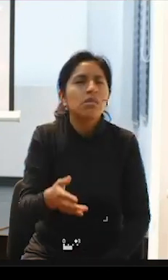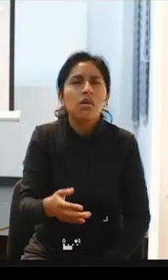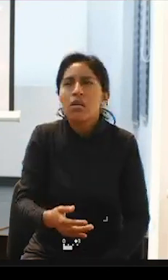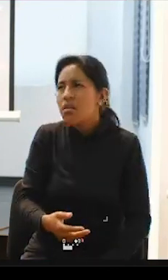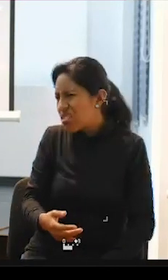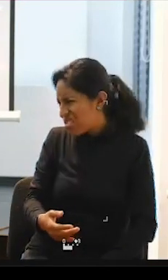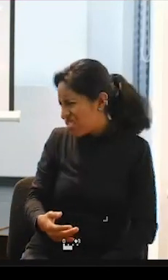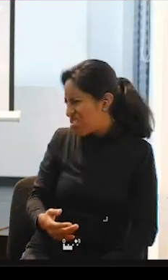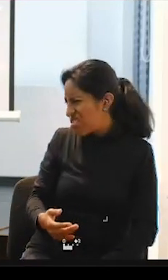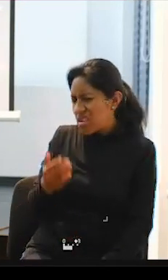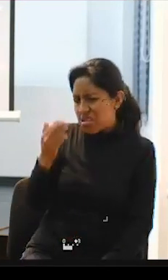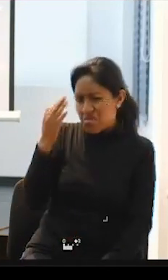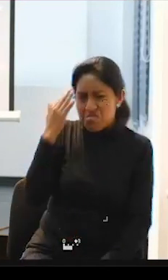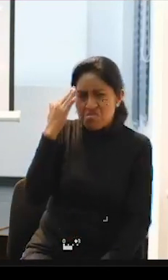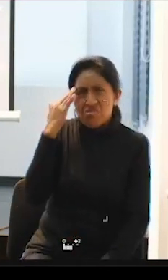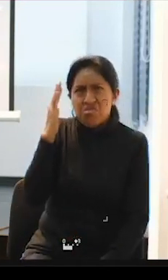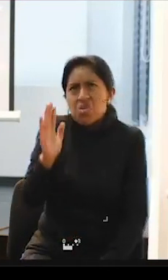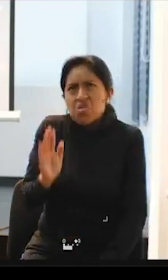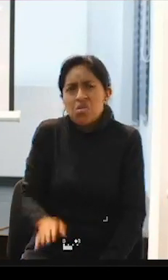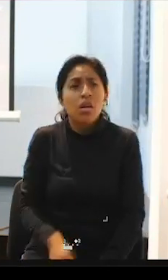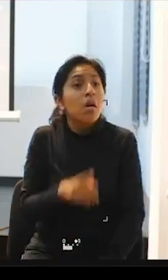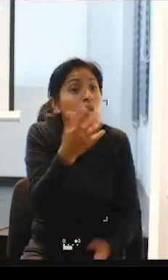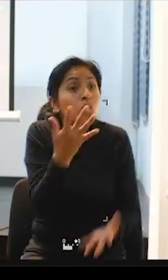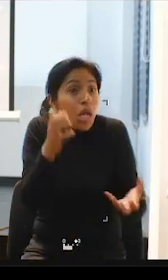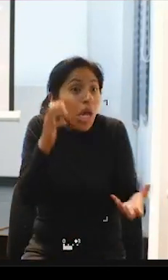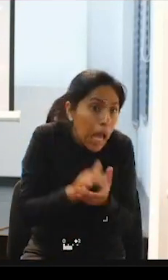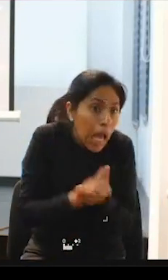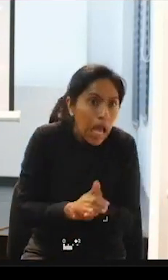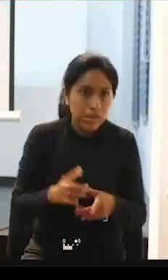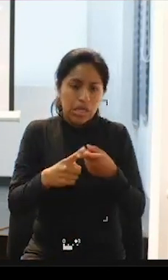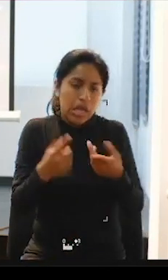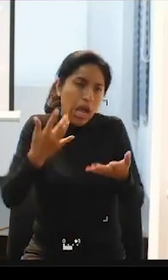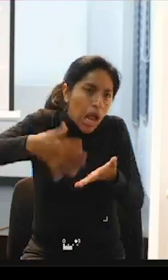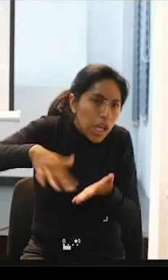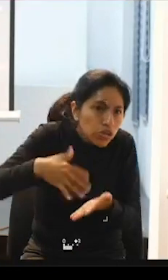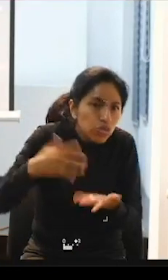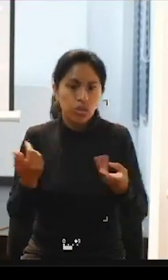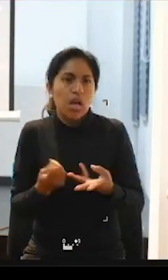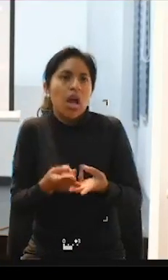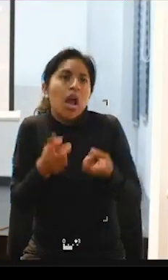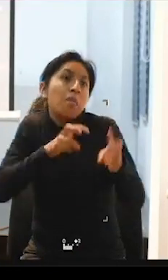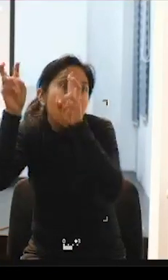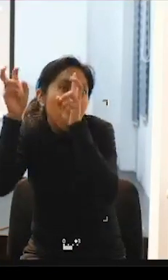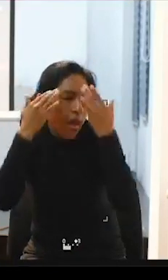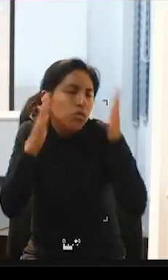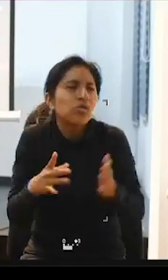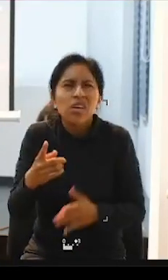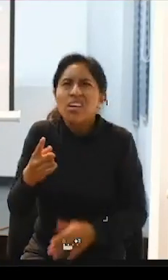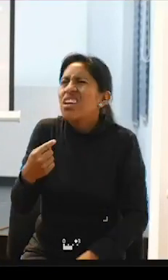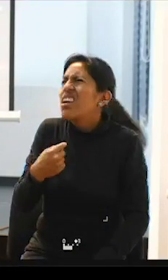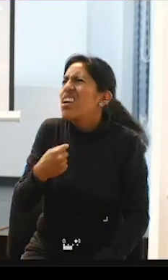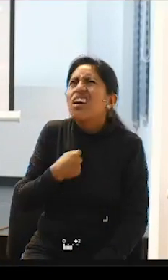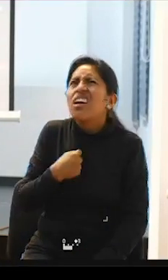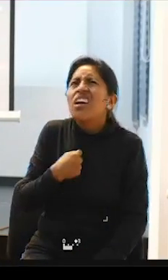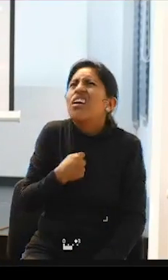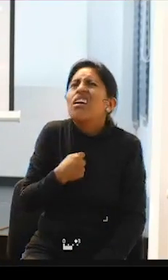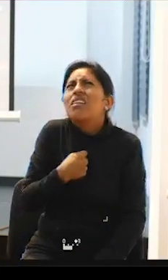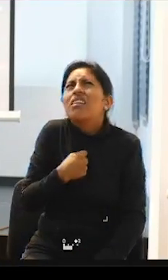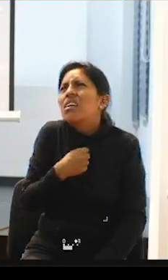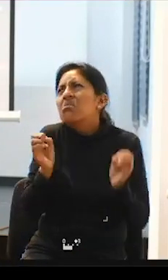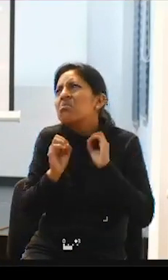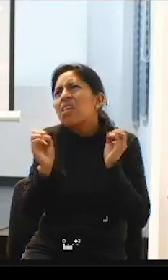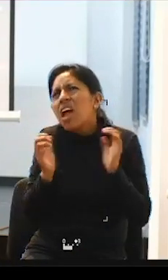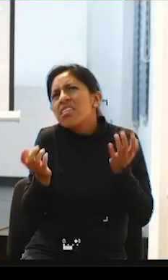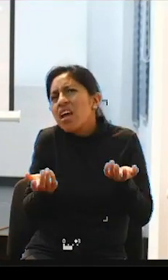¿quieres casarte? ¿quieres vivir sola? no nada no hay un proyecto de vida que increíble no todo ser humano